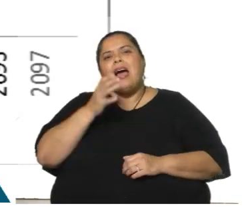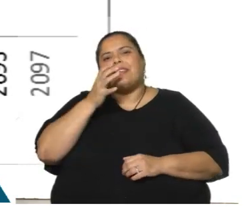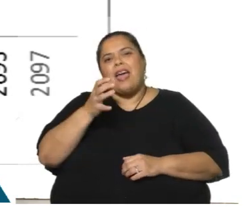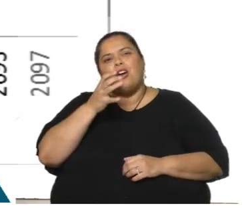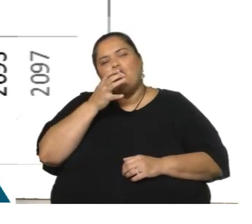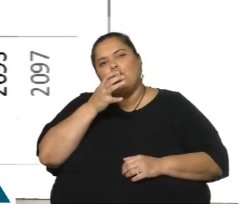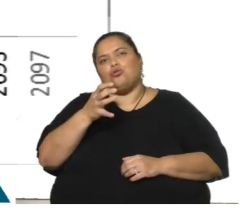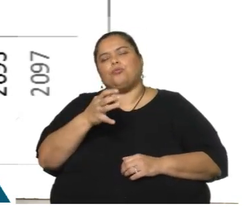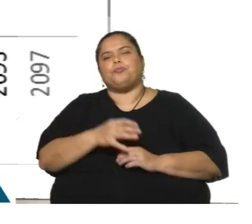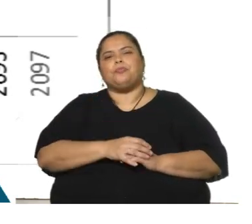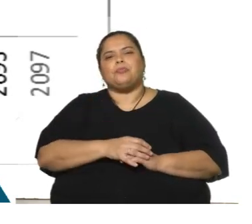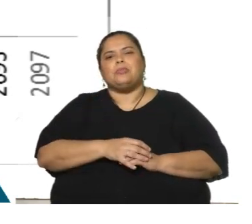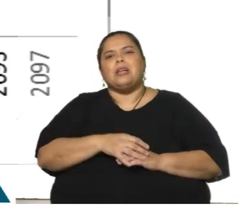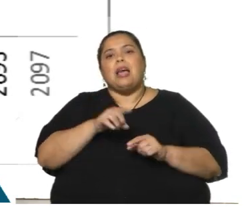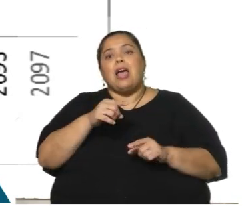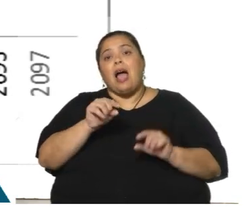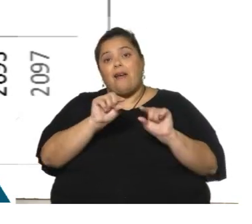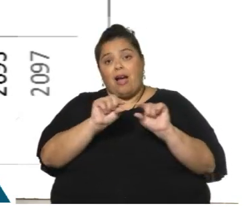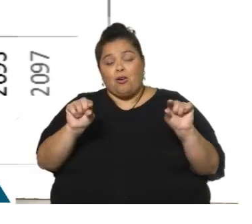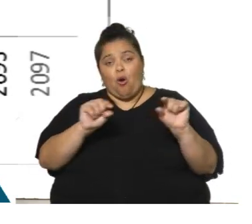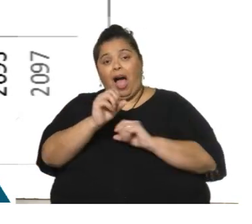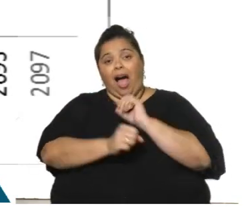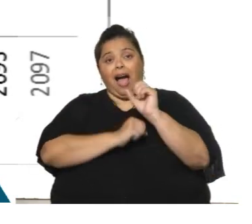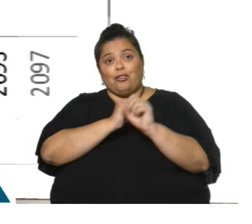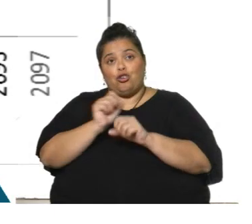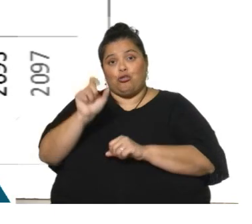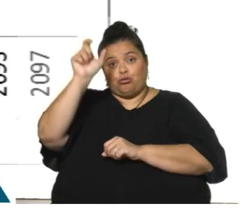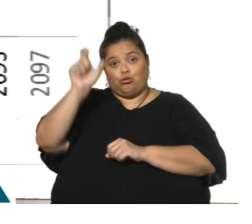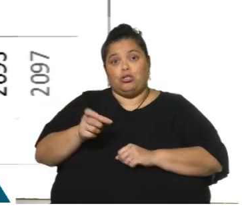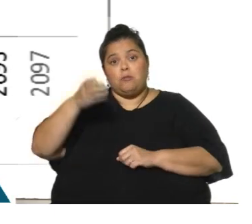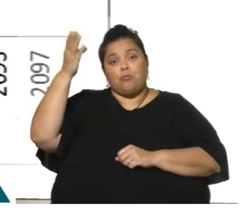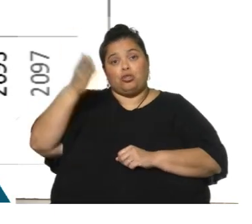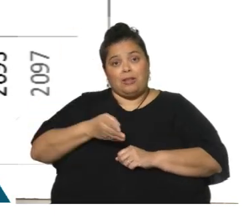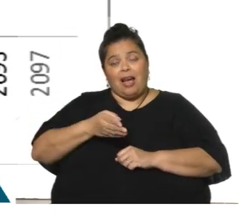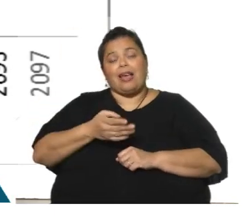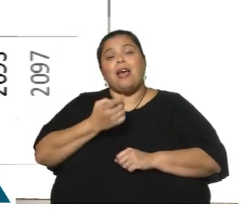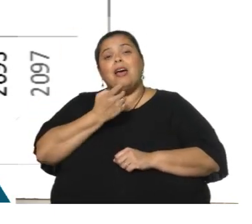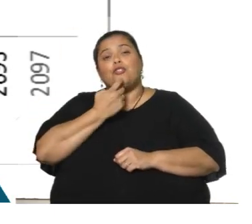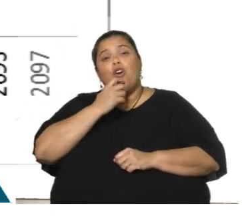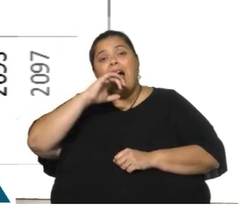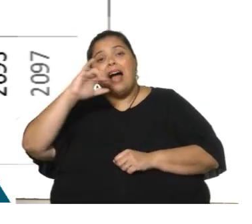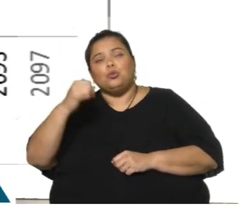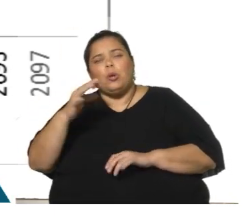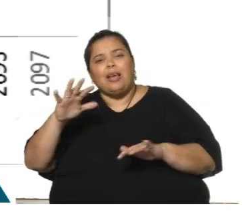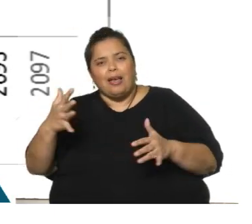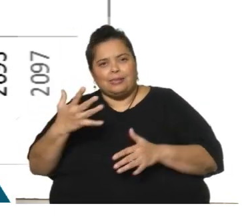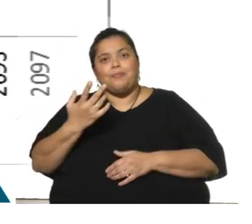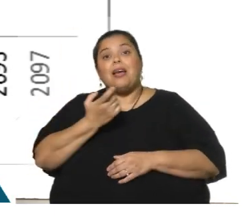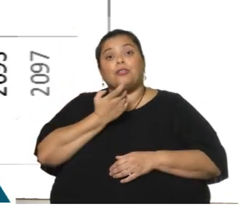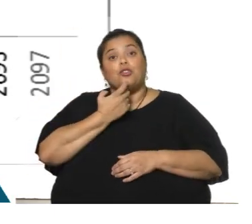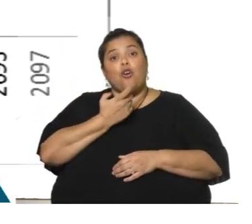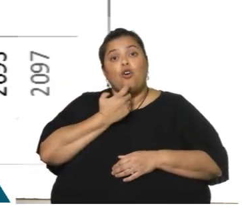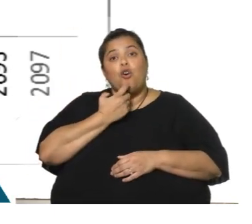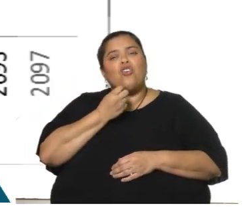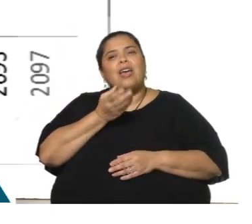Abajo están los años y acá tenemos una escala de porcentaje. ¿La línea azul y la roja? La línea roja es hacia donde estamos